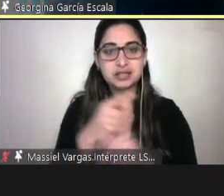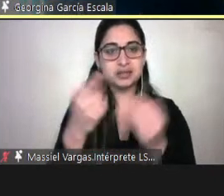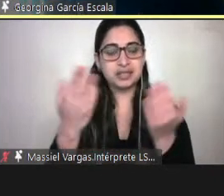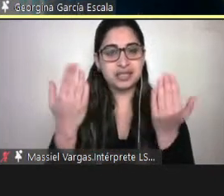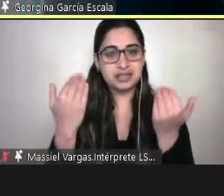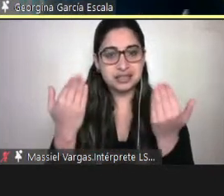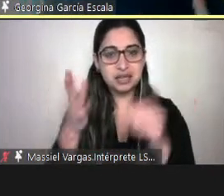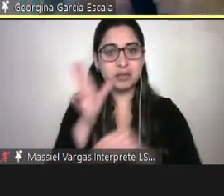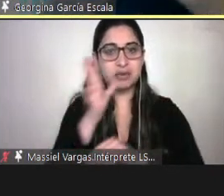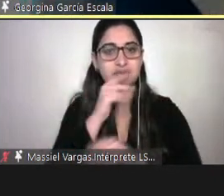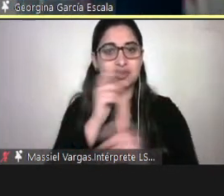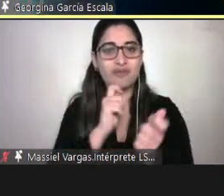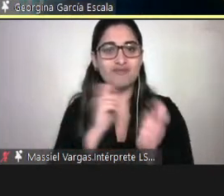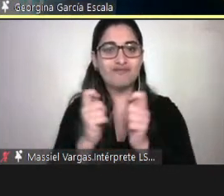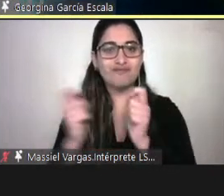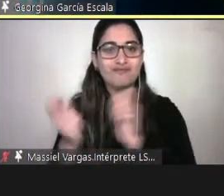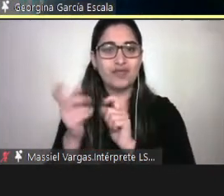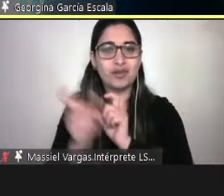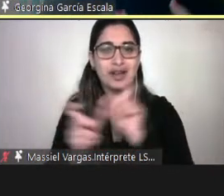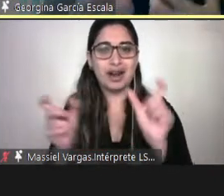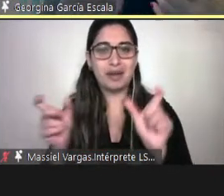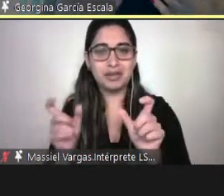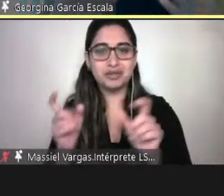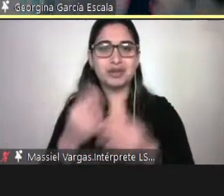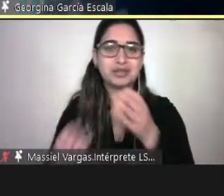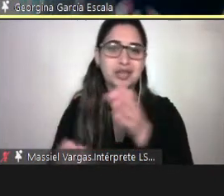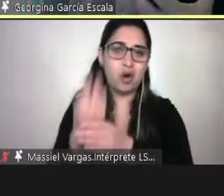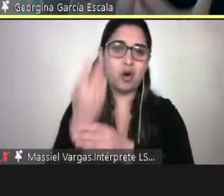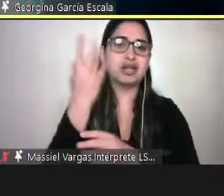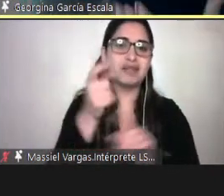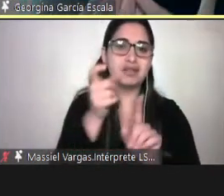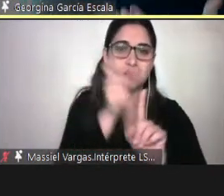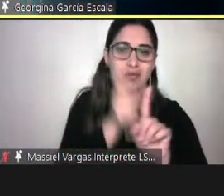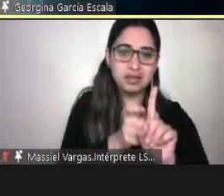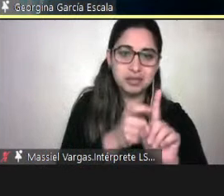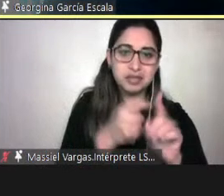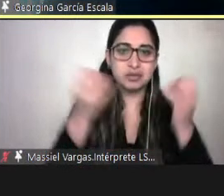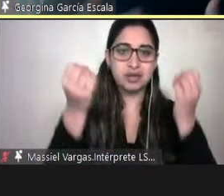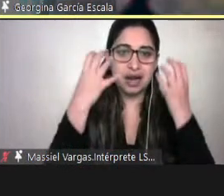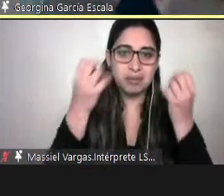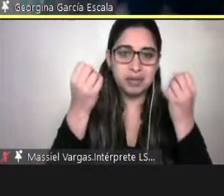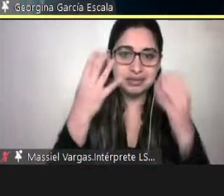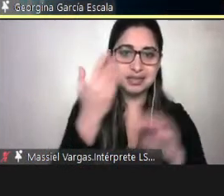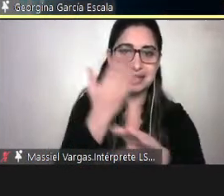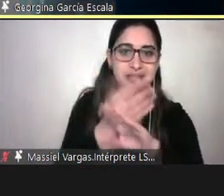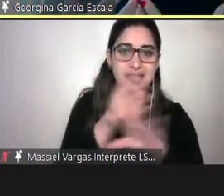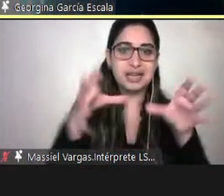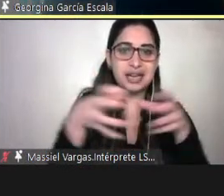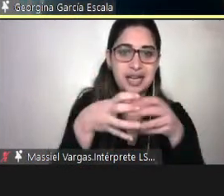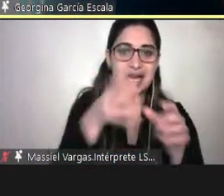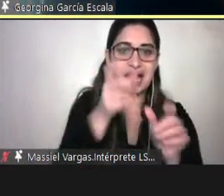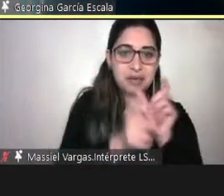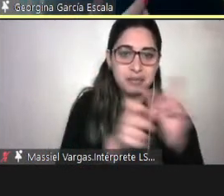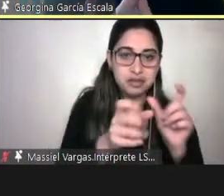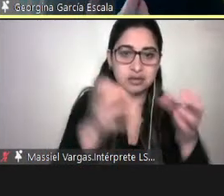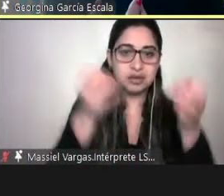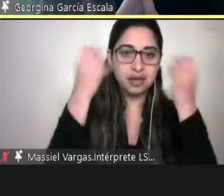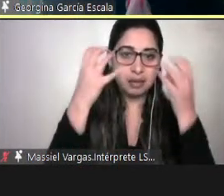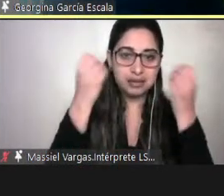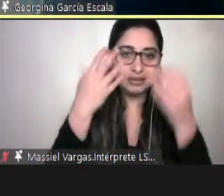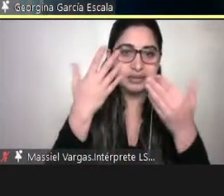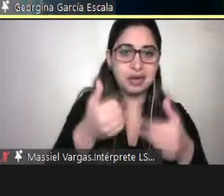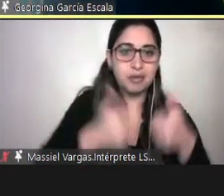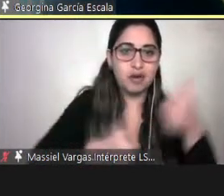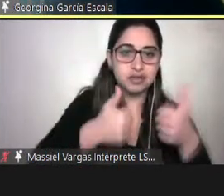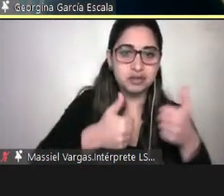profesionales y hay que volver a capacitar, es decir, hay una capacidad instalada, nosotros trabajamos en conjunto para ir